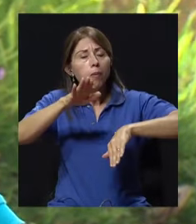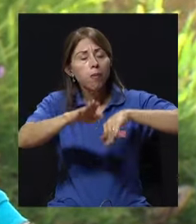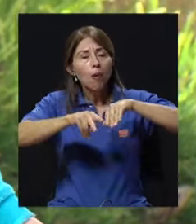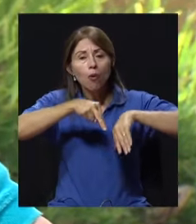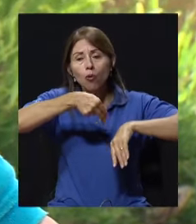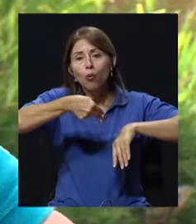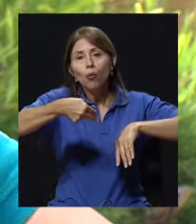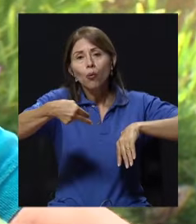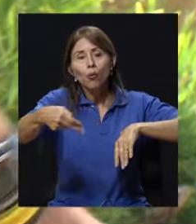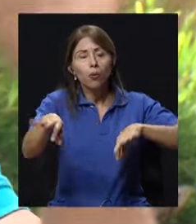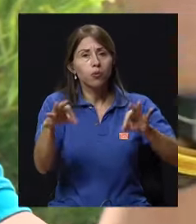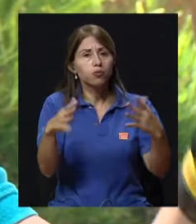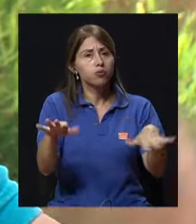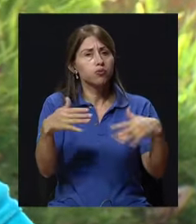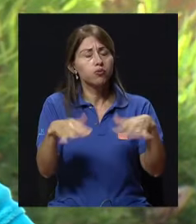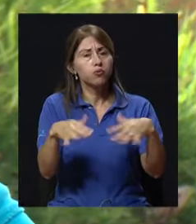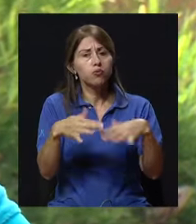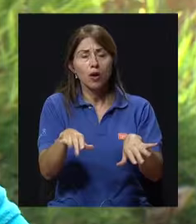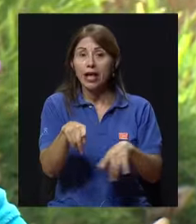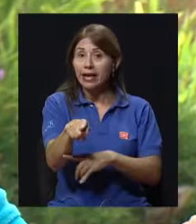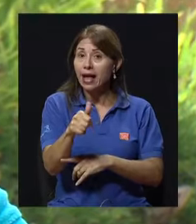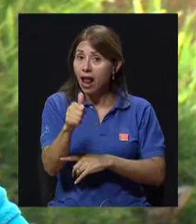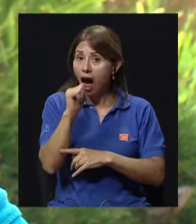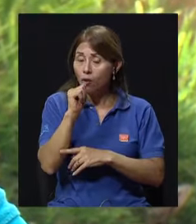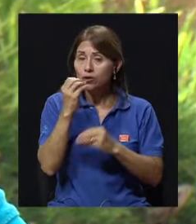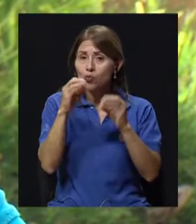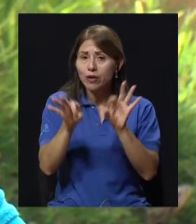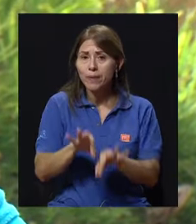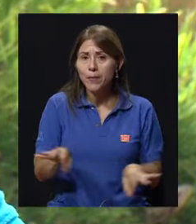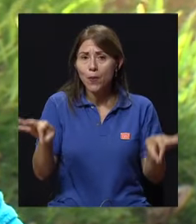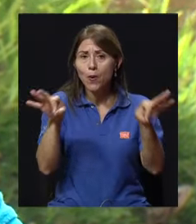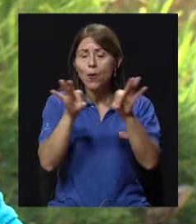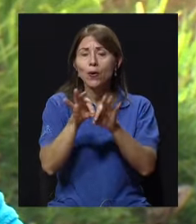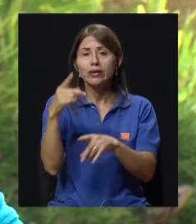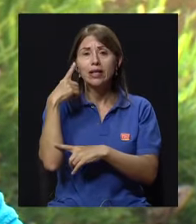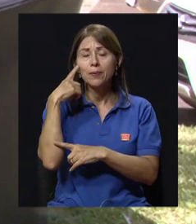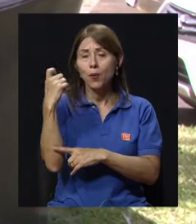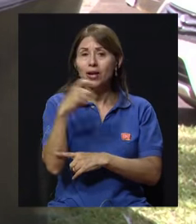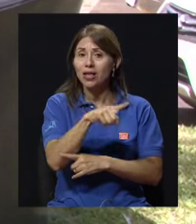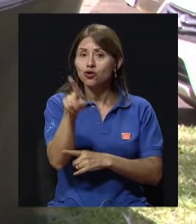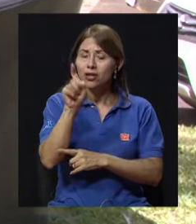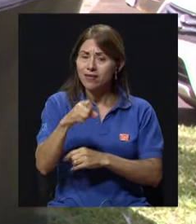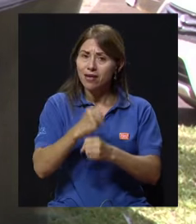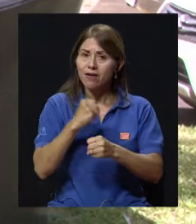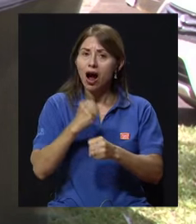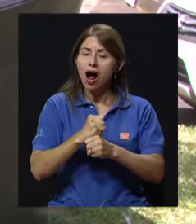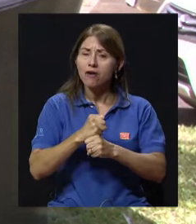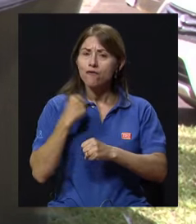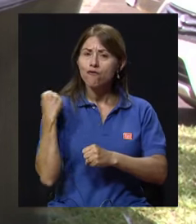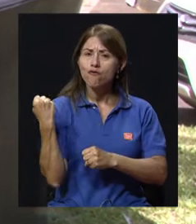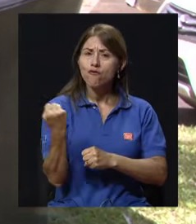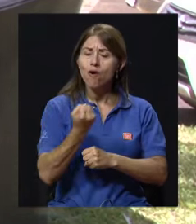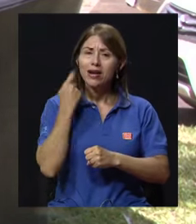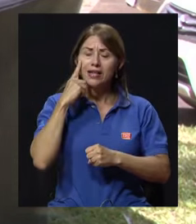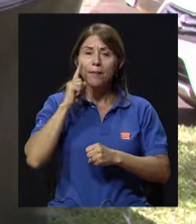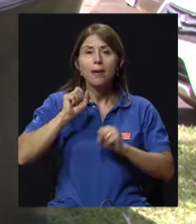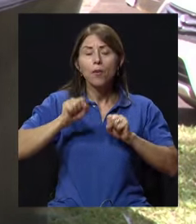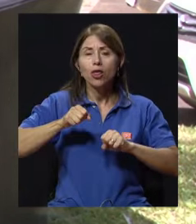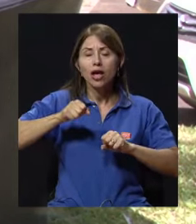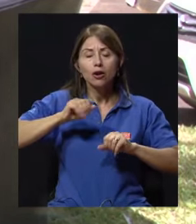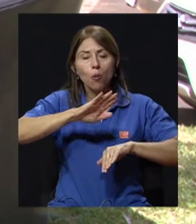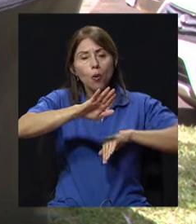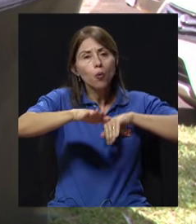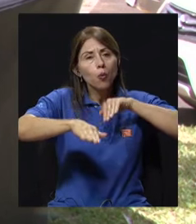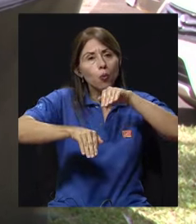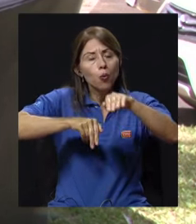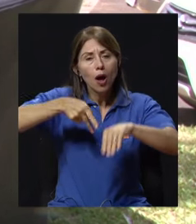de la piscina. Y yo solo he hecho eso. Y el agua es súper importante, porque tiene que trabajar fuerza para